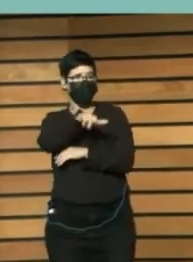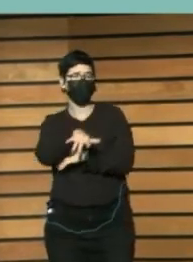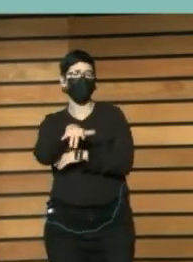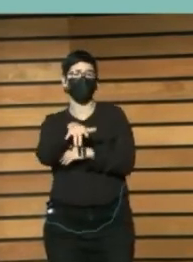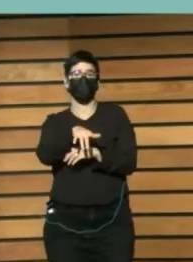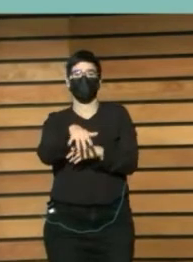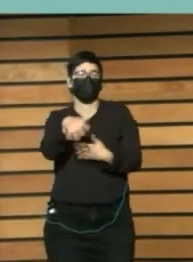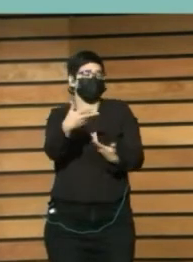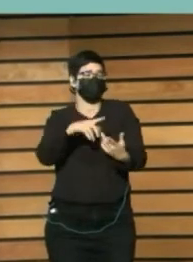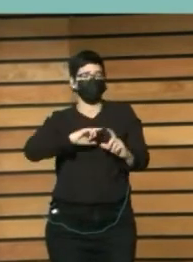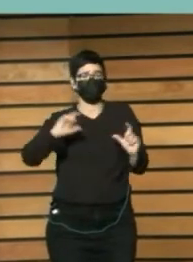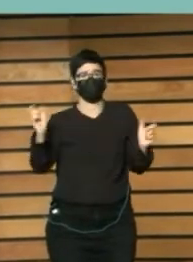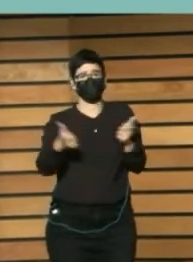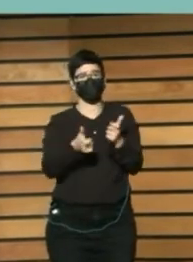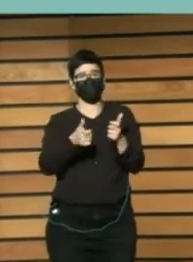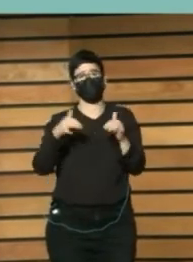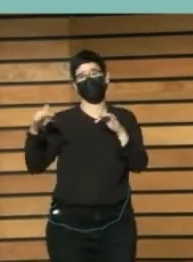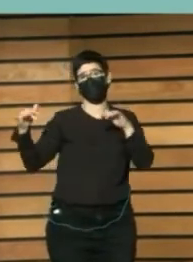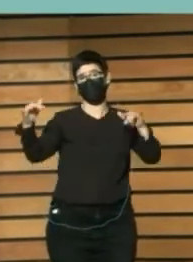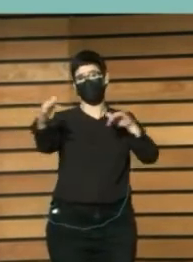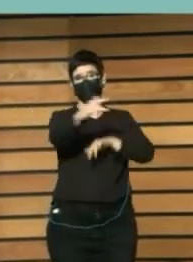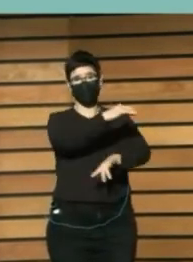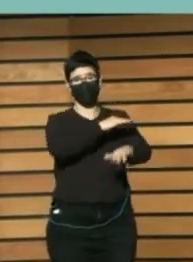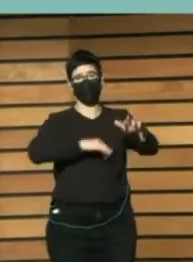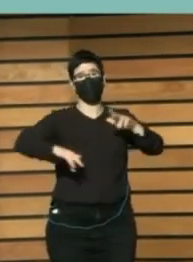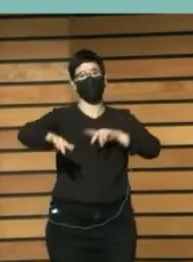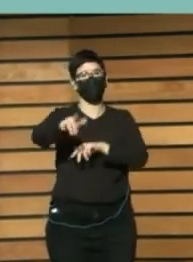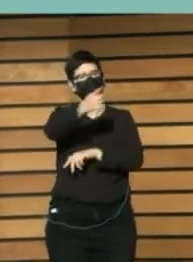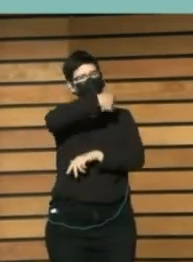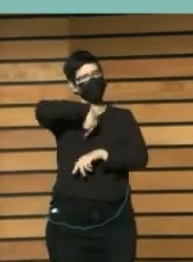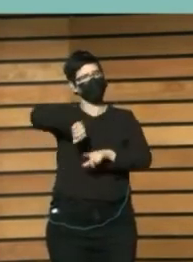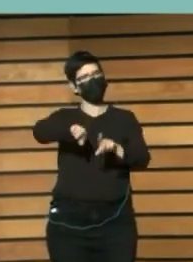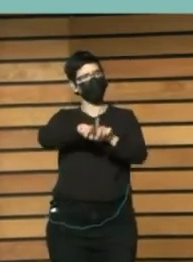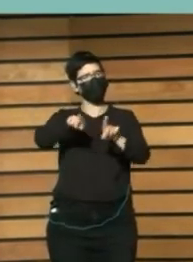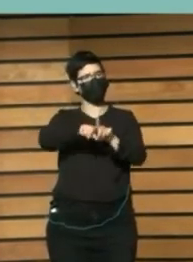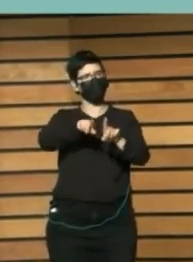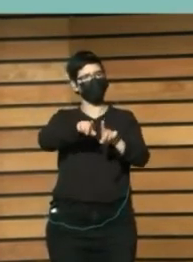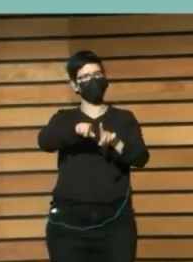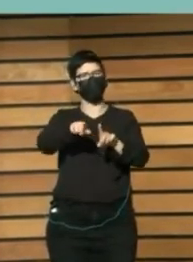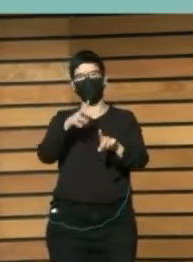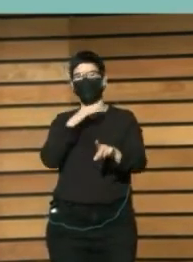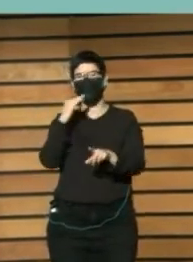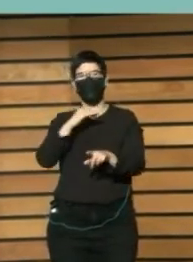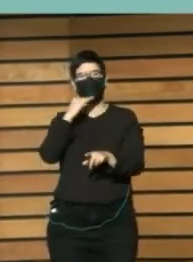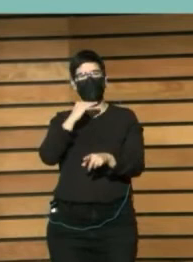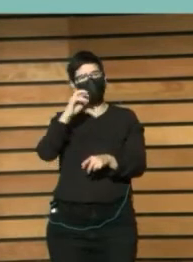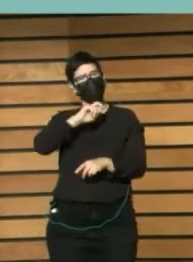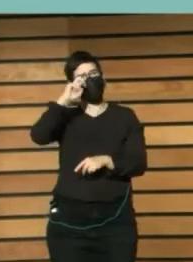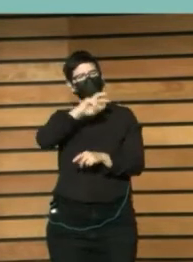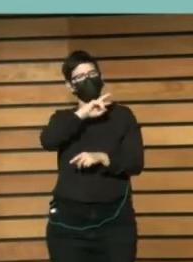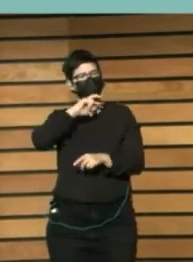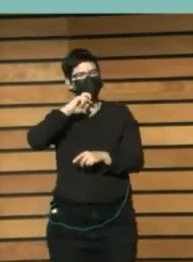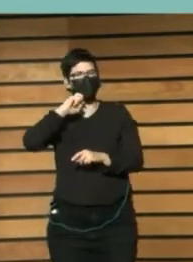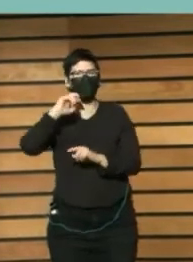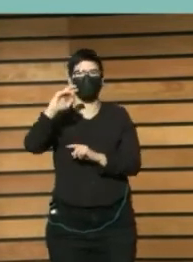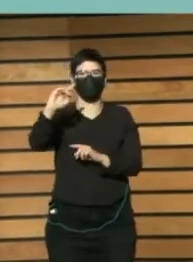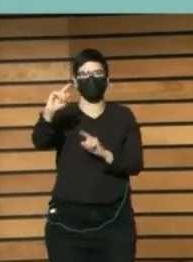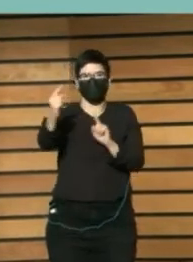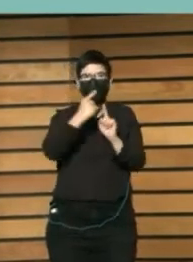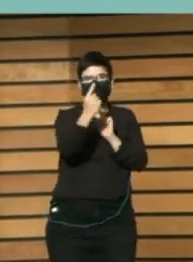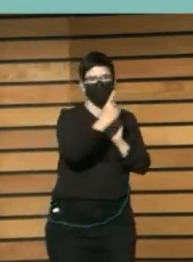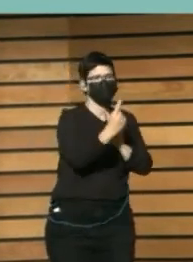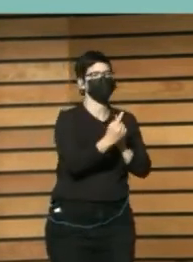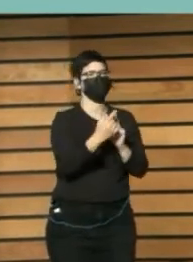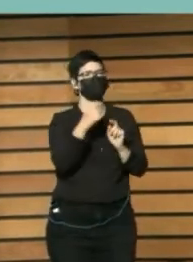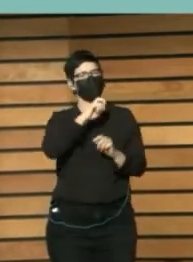reunión Donde Estamos expuestos A otros valores E intereses Distintos A aquellos Que